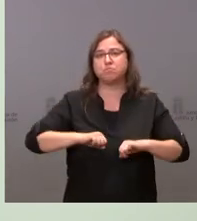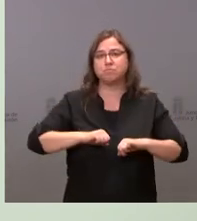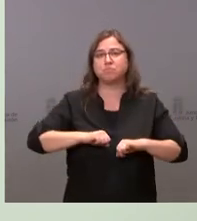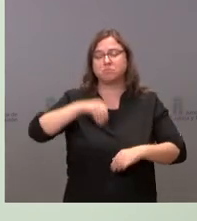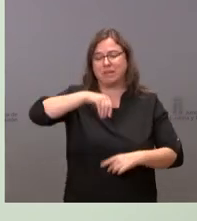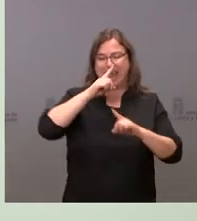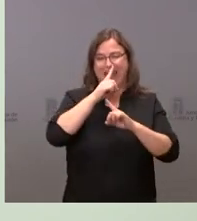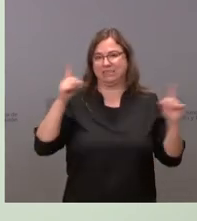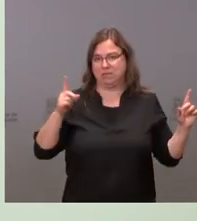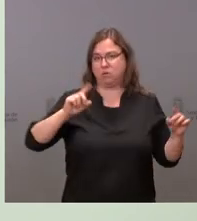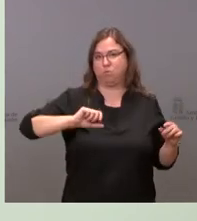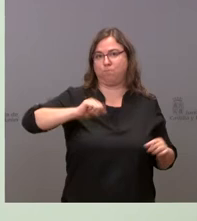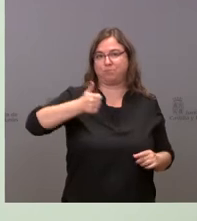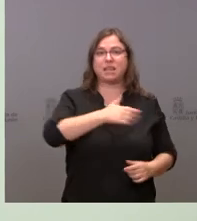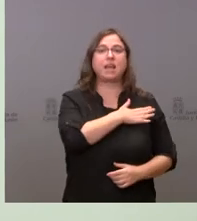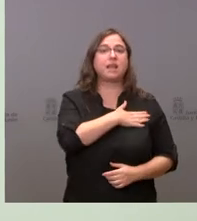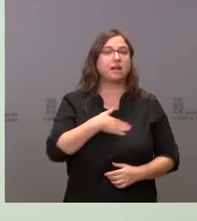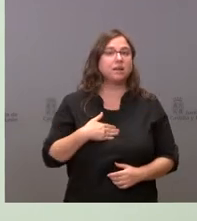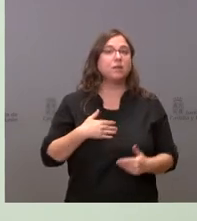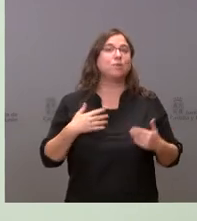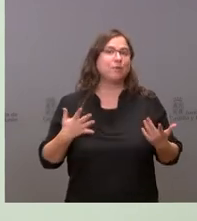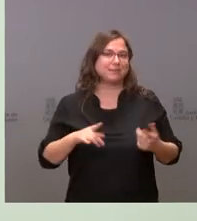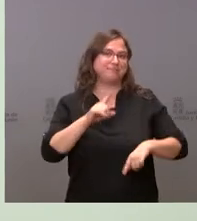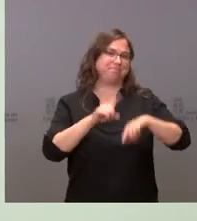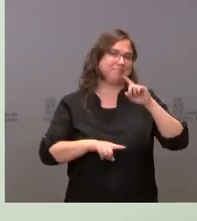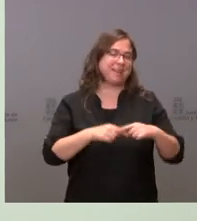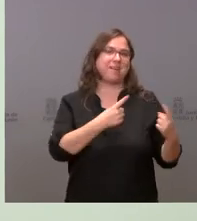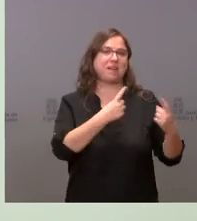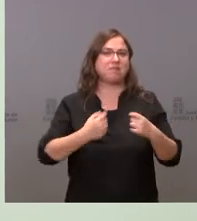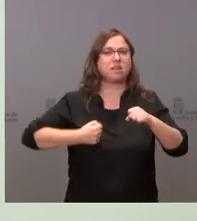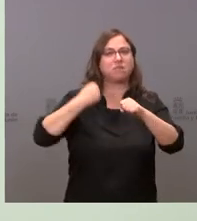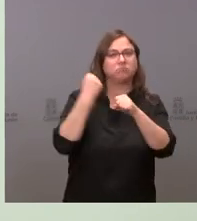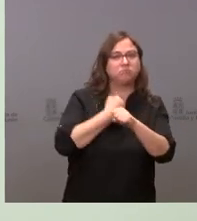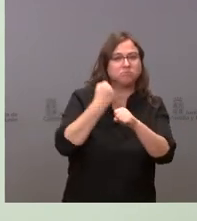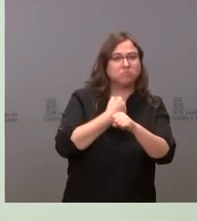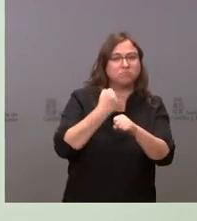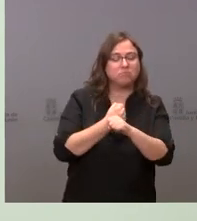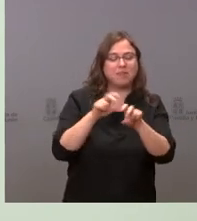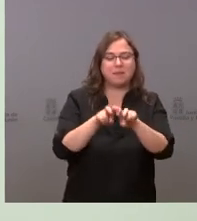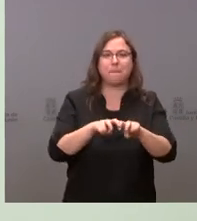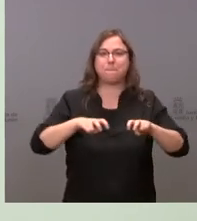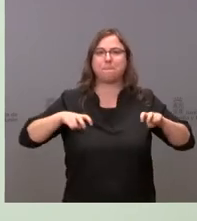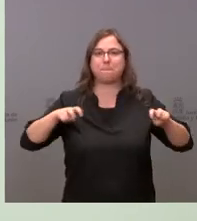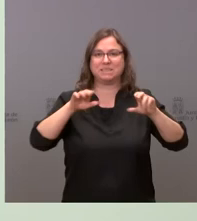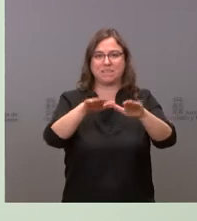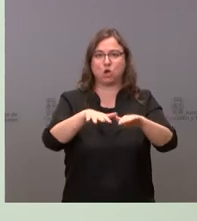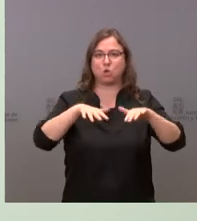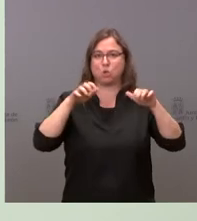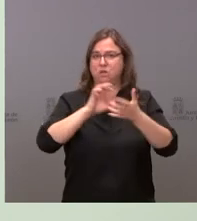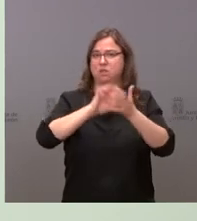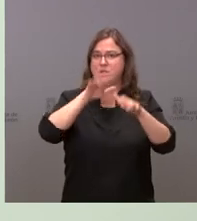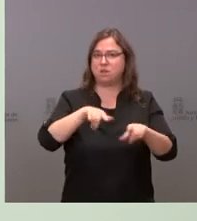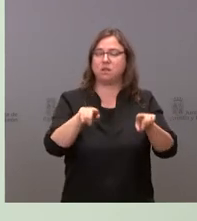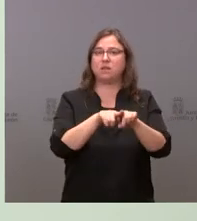de este mismo año pero ahora ya viene el trabajo de la mesa de las cortes de las cortes de Castilla y León